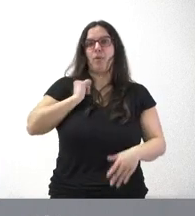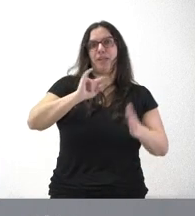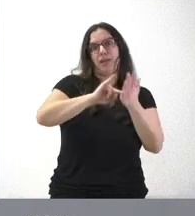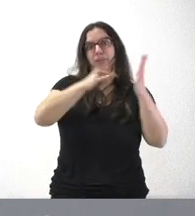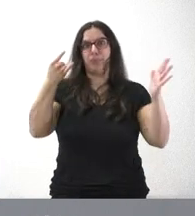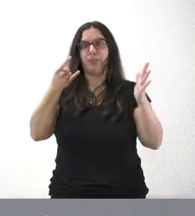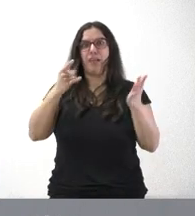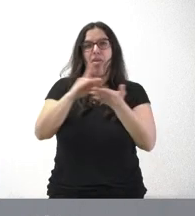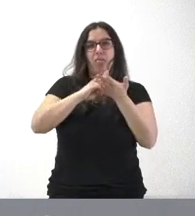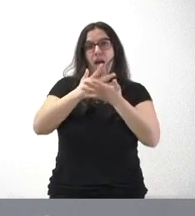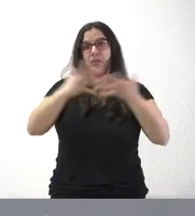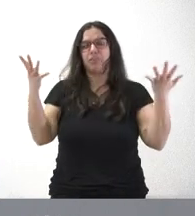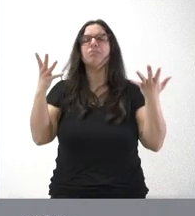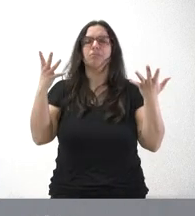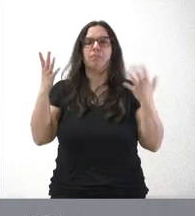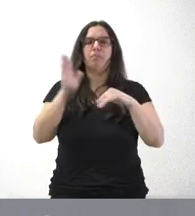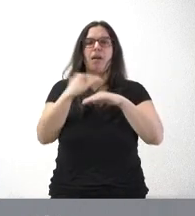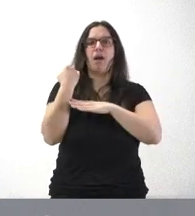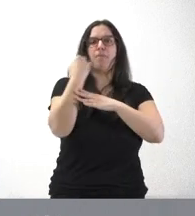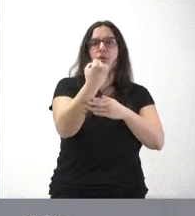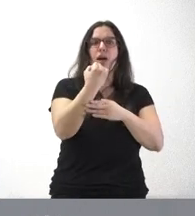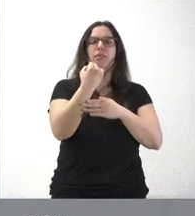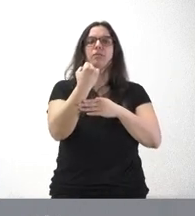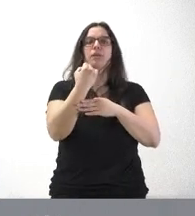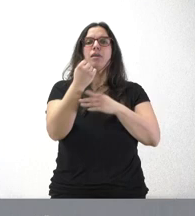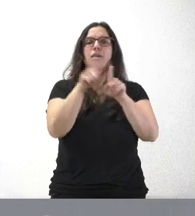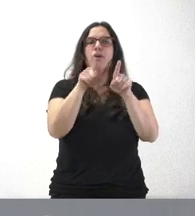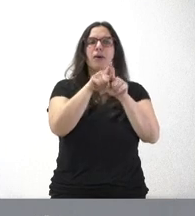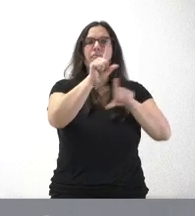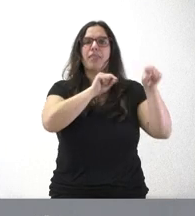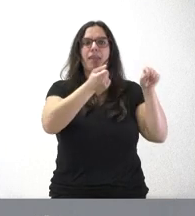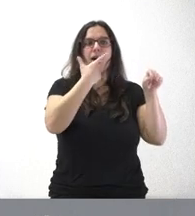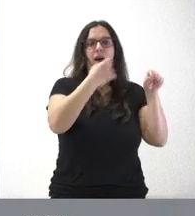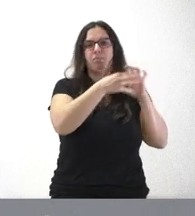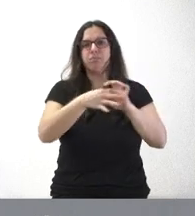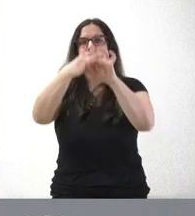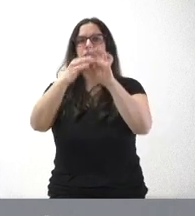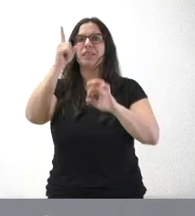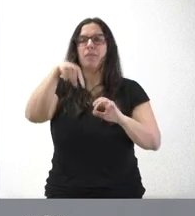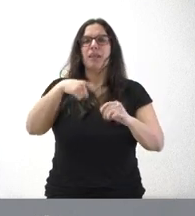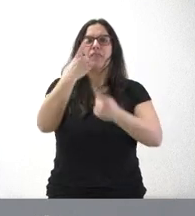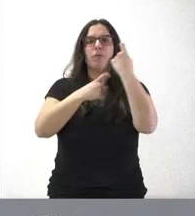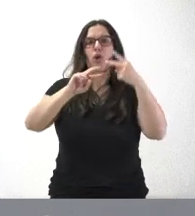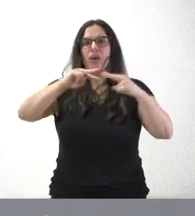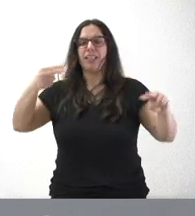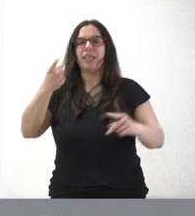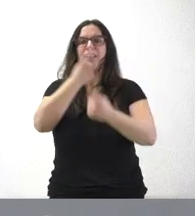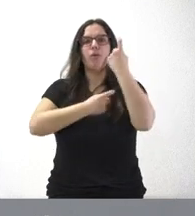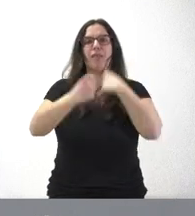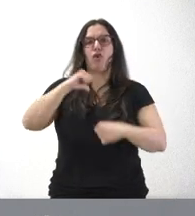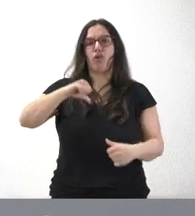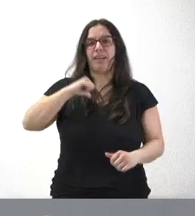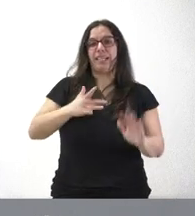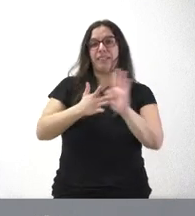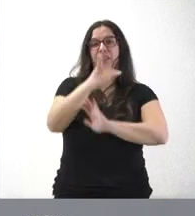Data para dotar de apoyos a la prescripción y el tratamiento de pacientes con información genética e información clínica. Se pretende incrementar la seguridad